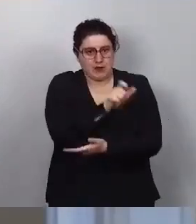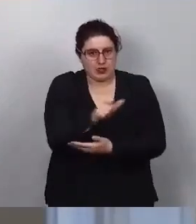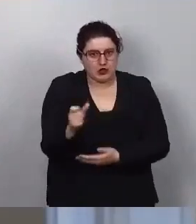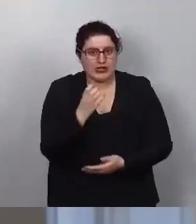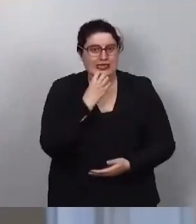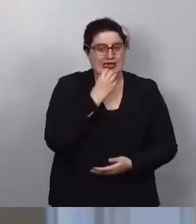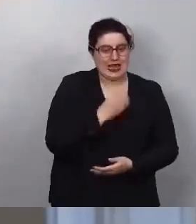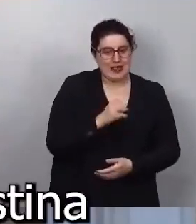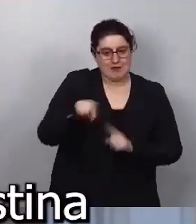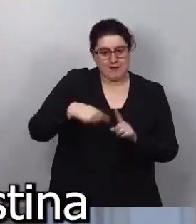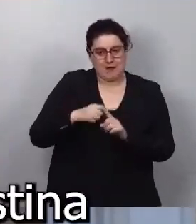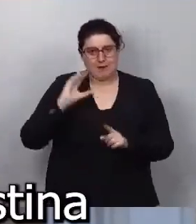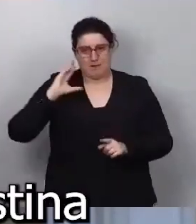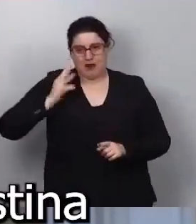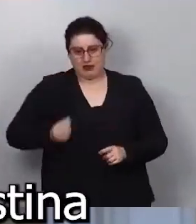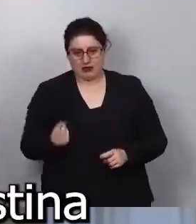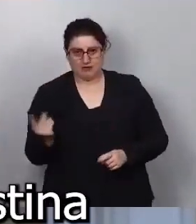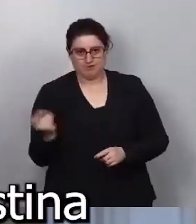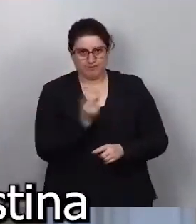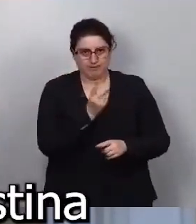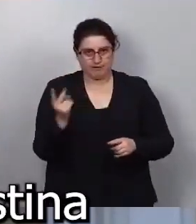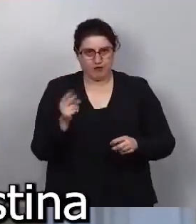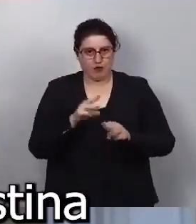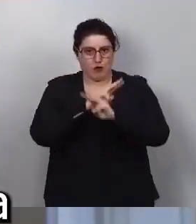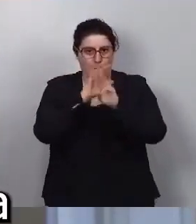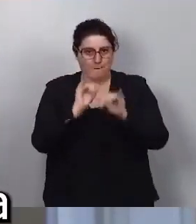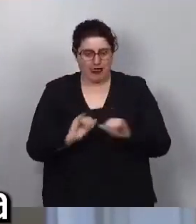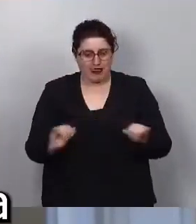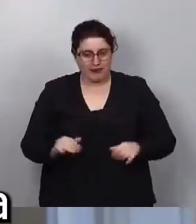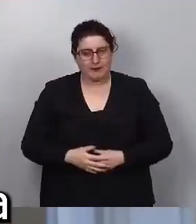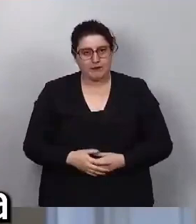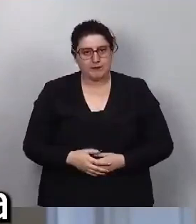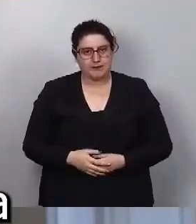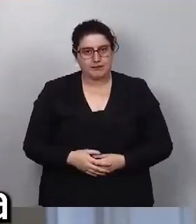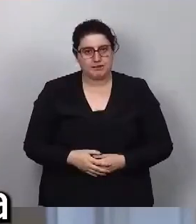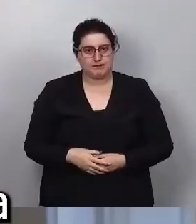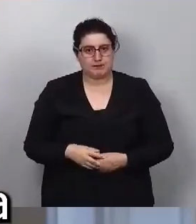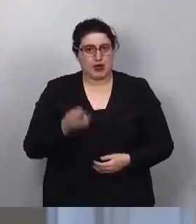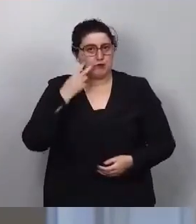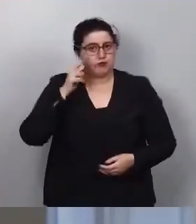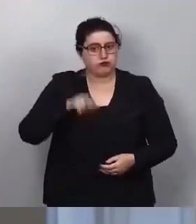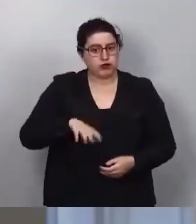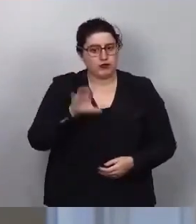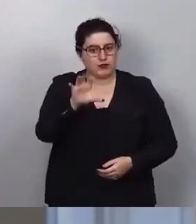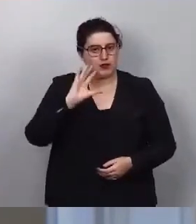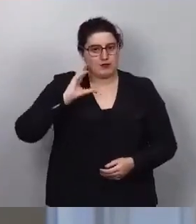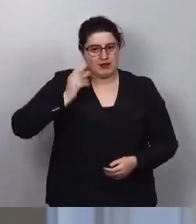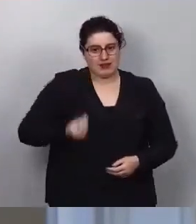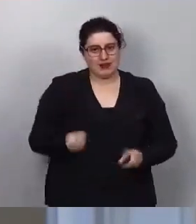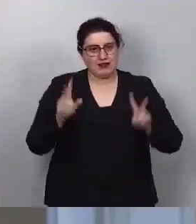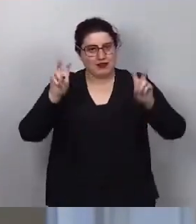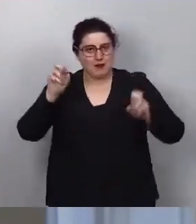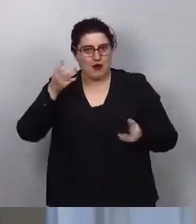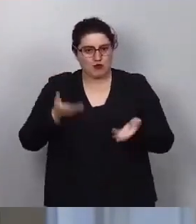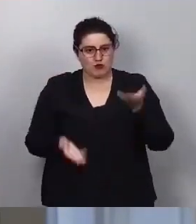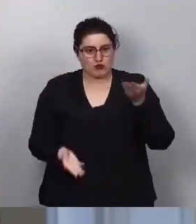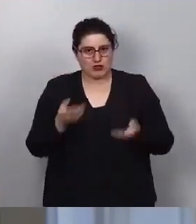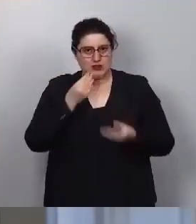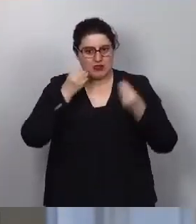la paz. El reconocimiento del Estado de Palestina no solo es una cuestión de justicia histórica con las aspiraciones